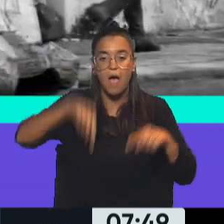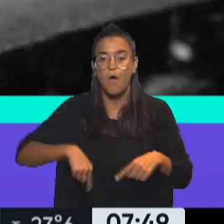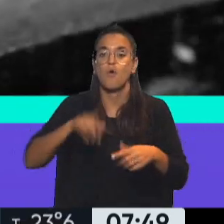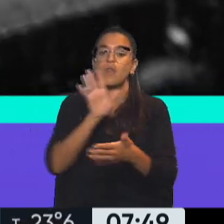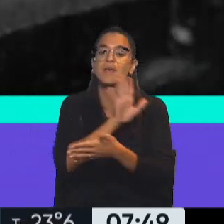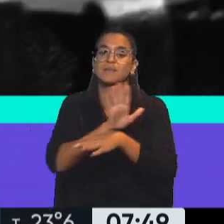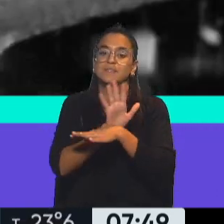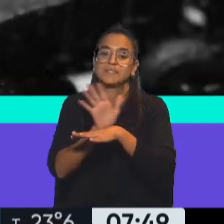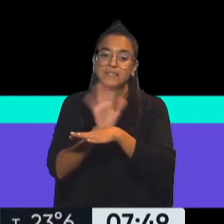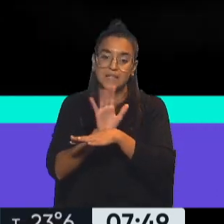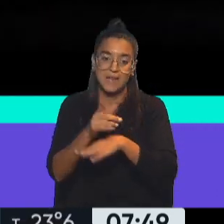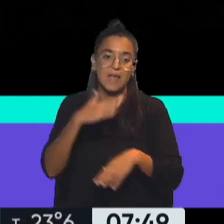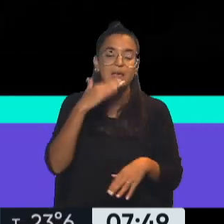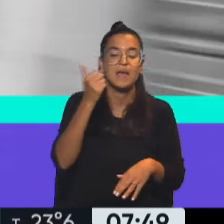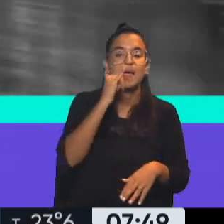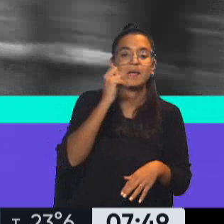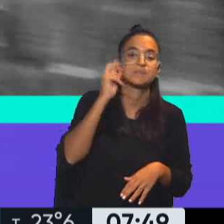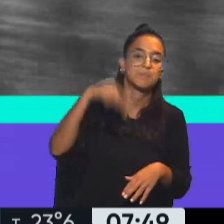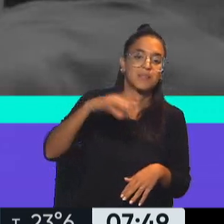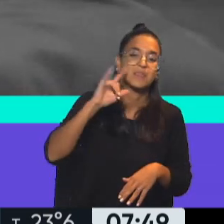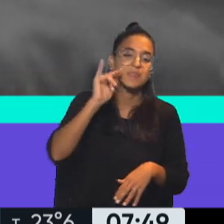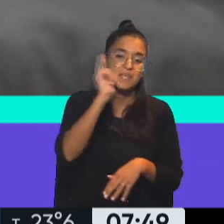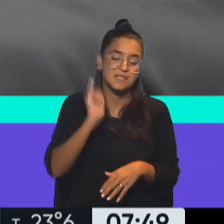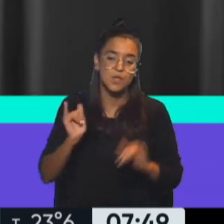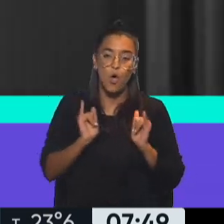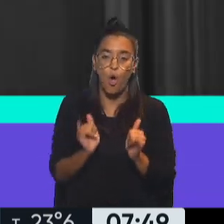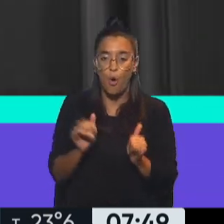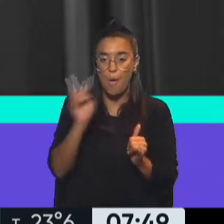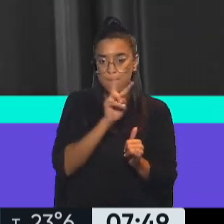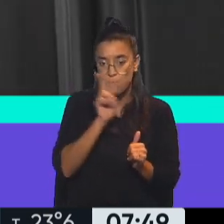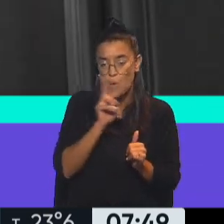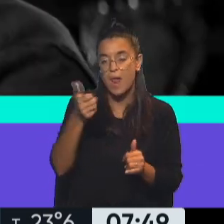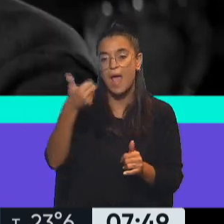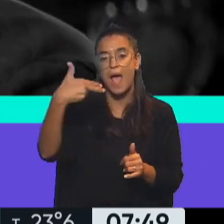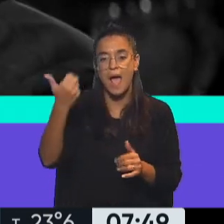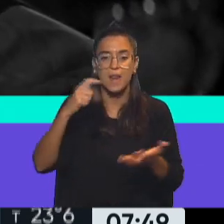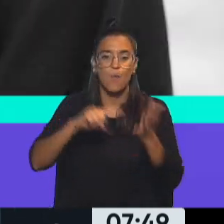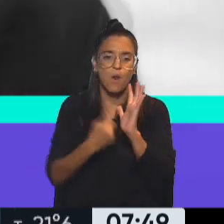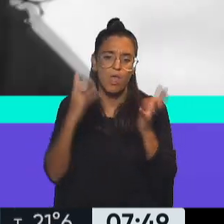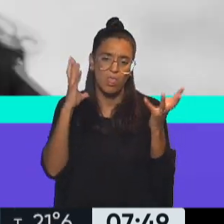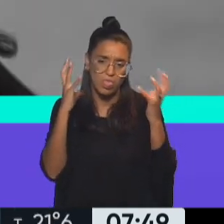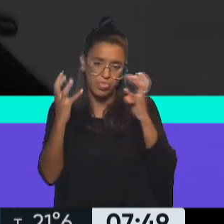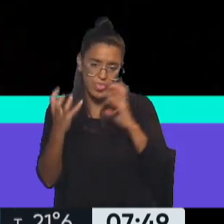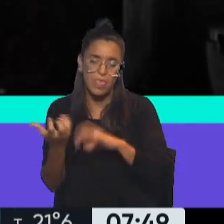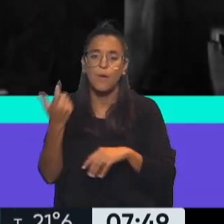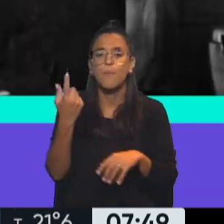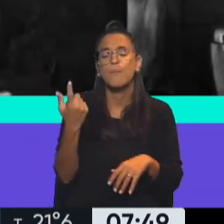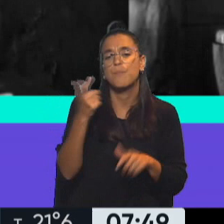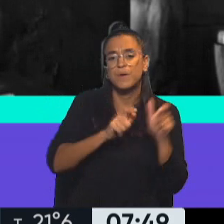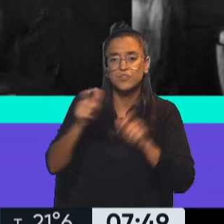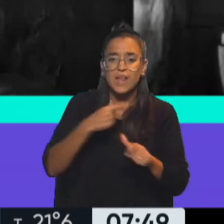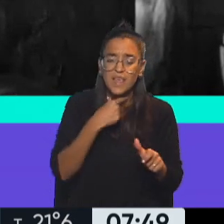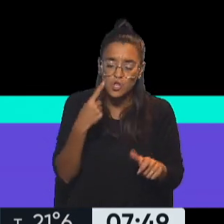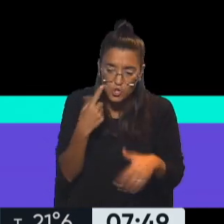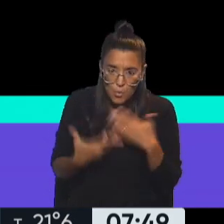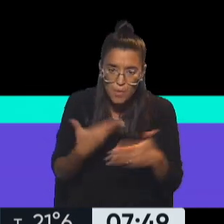los cines con Jamin Diz como Ana, una joven mujer que en una Buenos Aires semi destruida y con gente que intenta sobrevivir como puede,